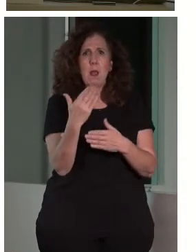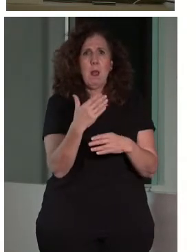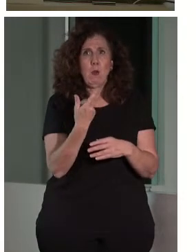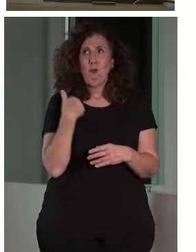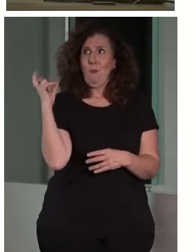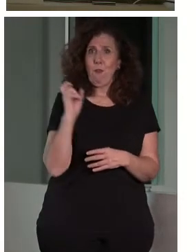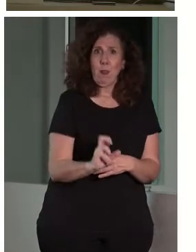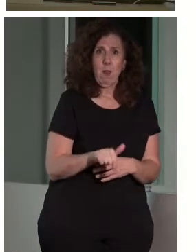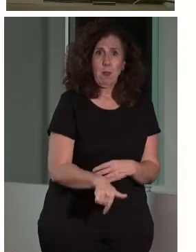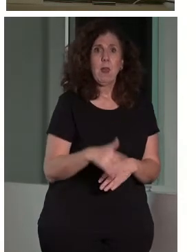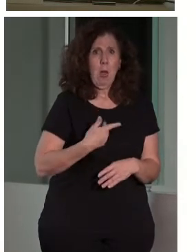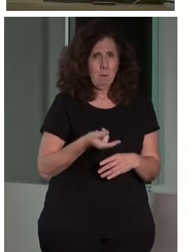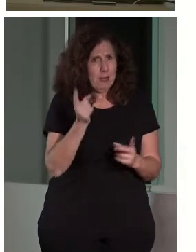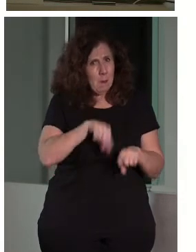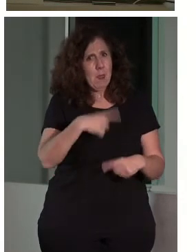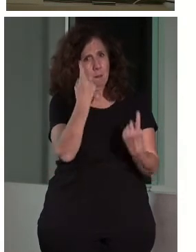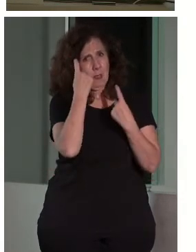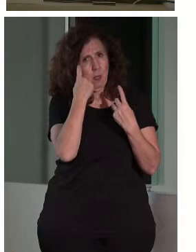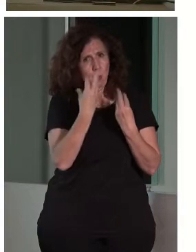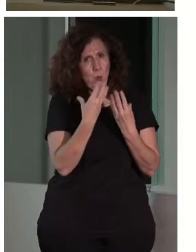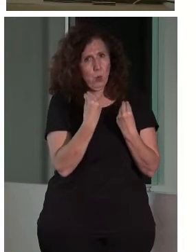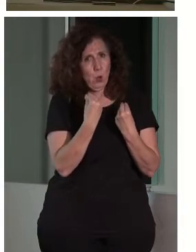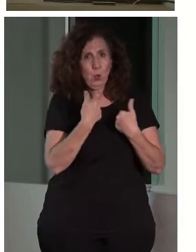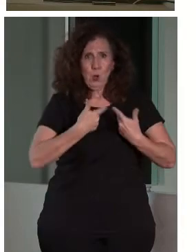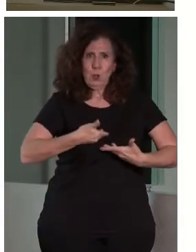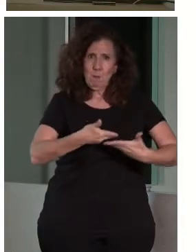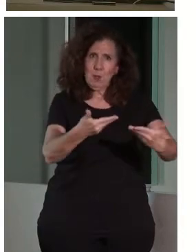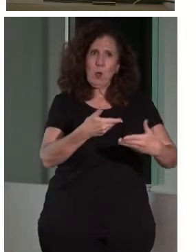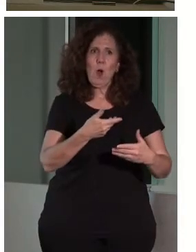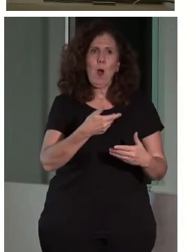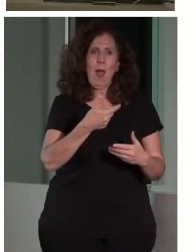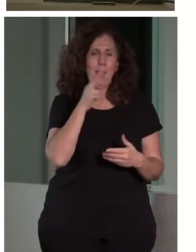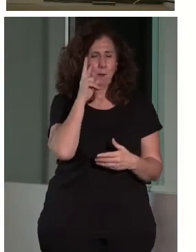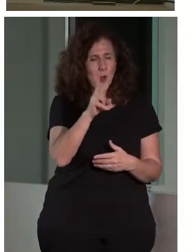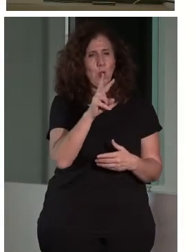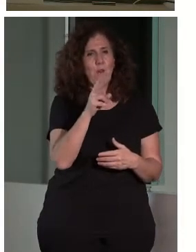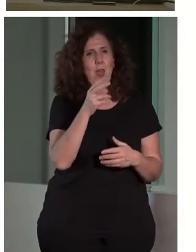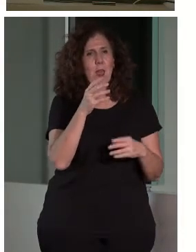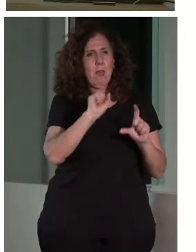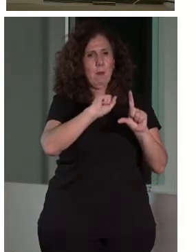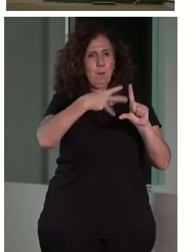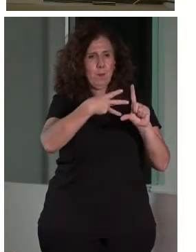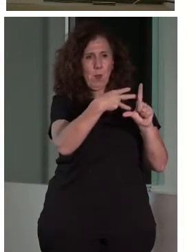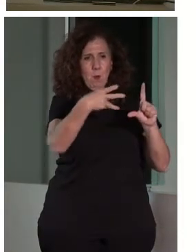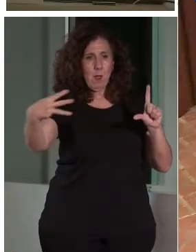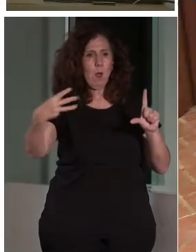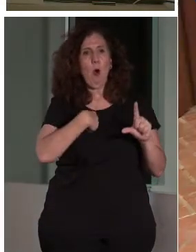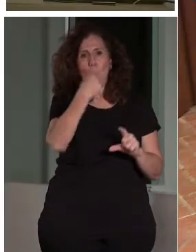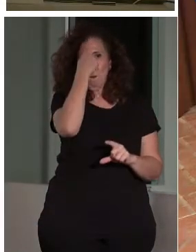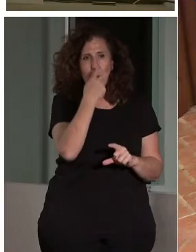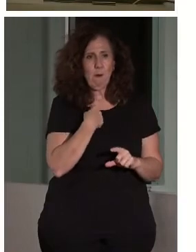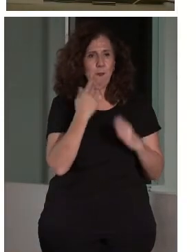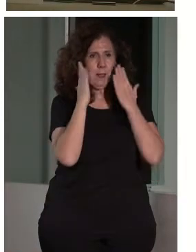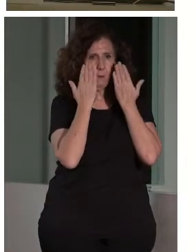aquí, a mí me enseña mucho también, ¿no? Os invito, de todas maneras, a ver nuestras publicaciones en academia.edu, en mi perfil, por ejemplo, ¿no?